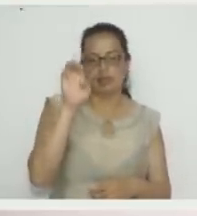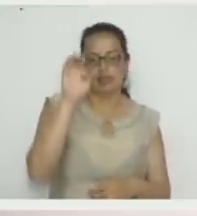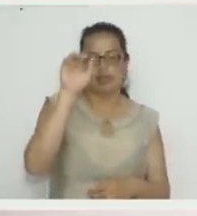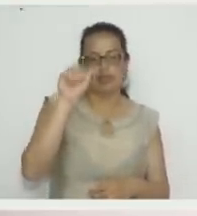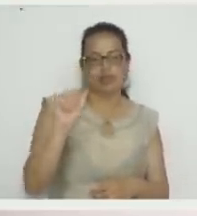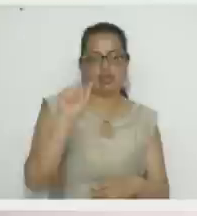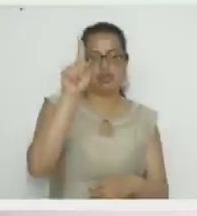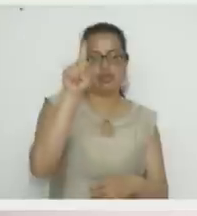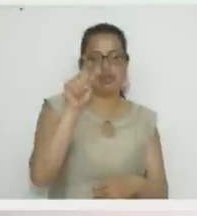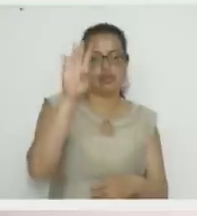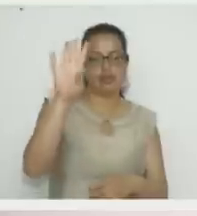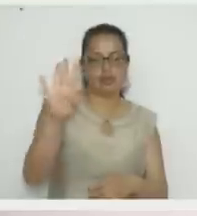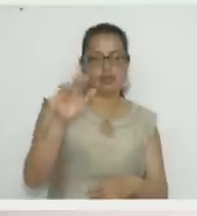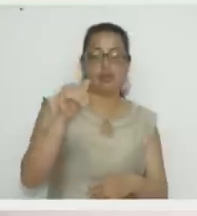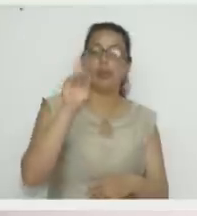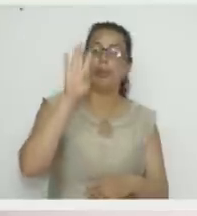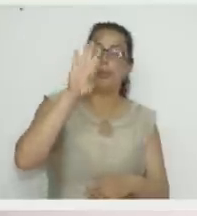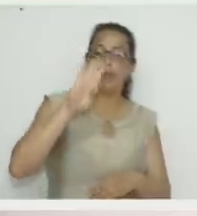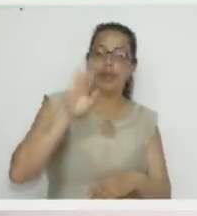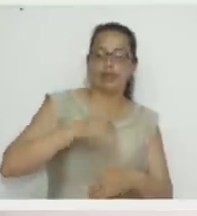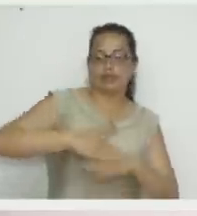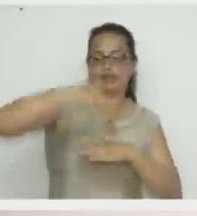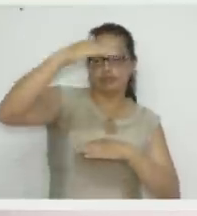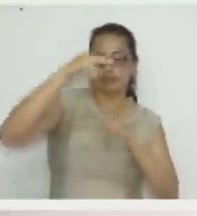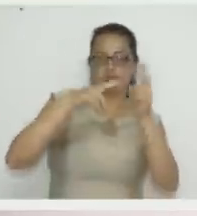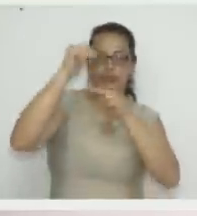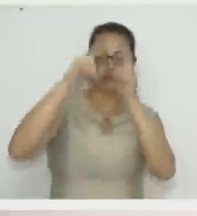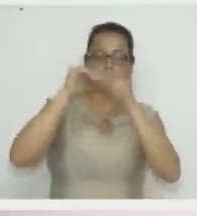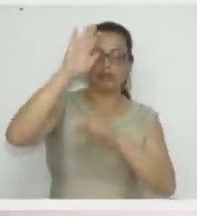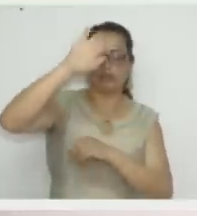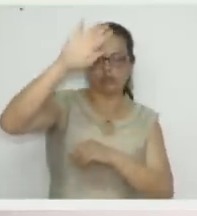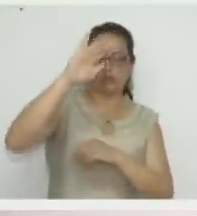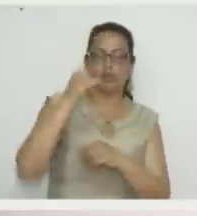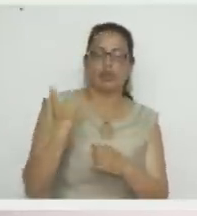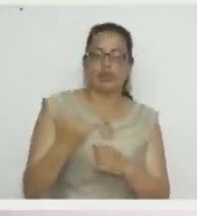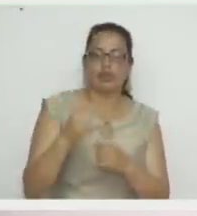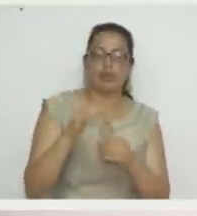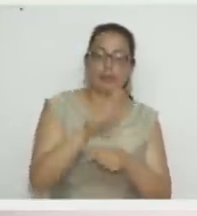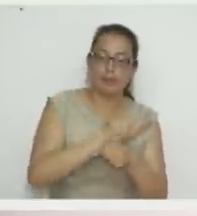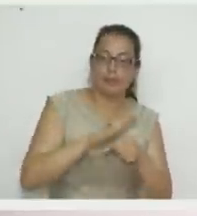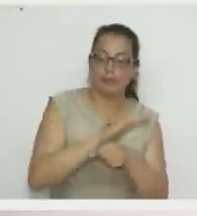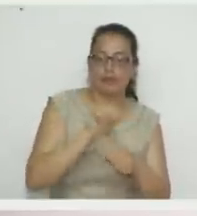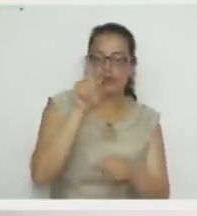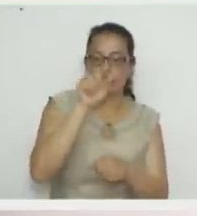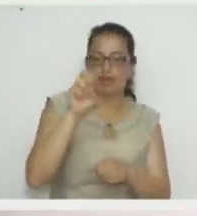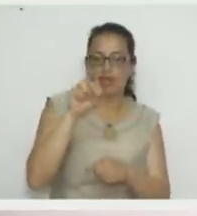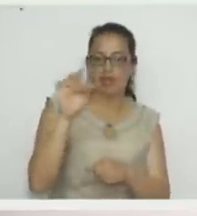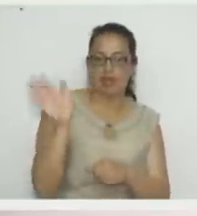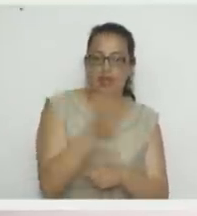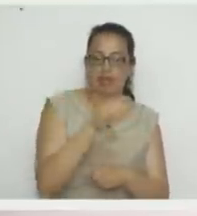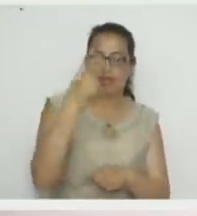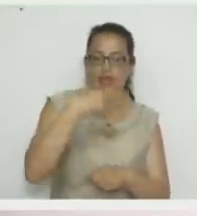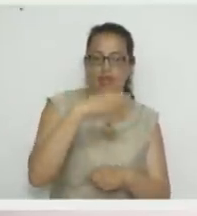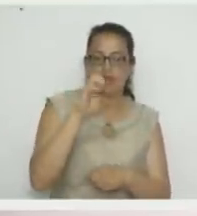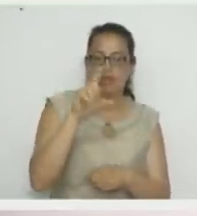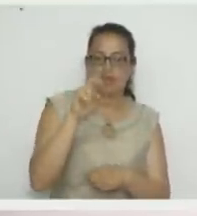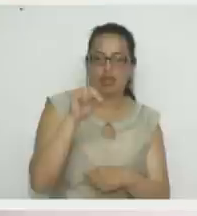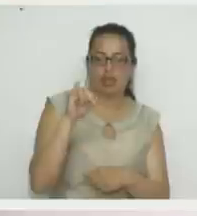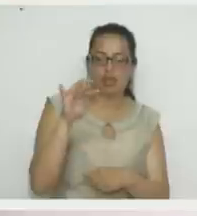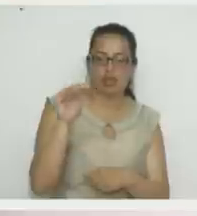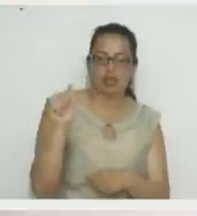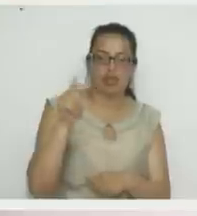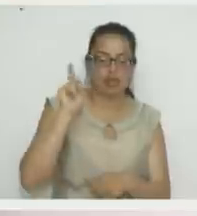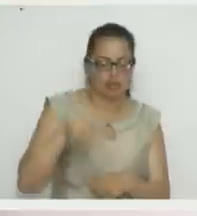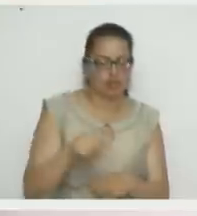en el segundo piso, en el barrio Santa Helenita. De todas partes hay buses para ir allá, nos sirve